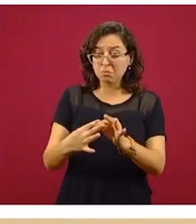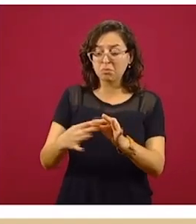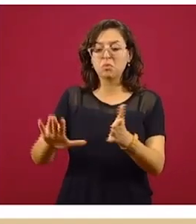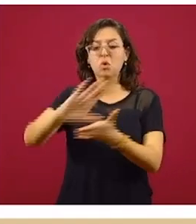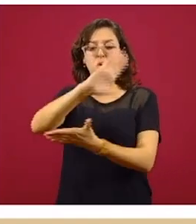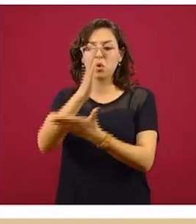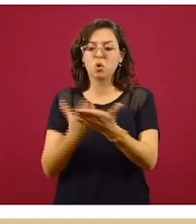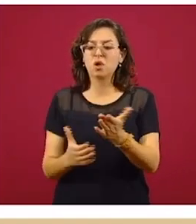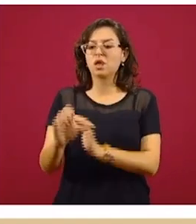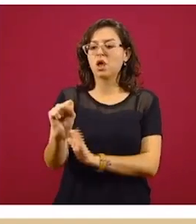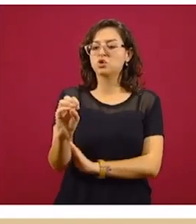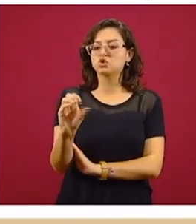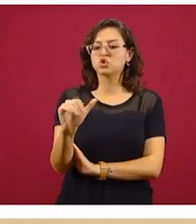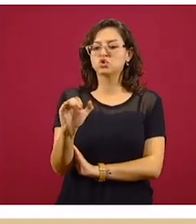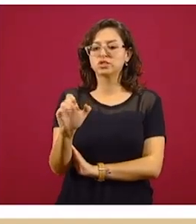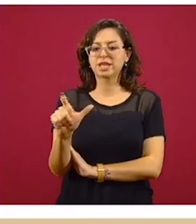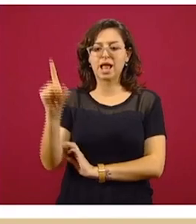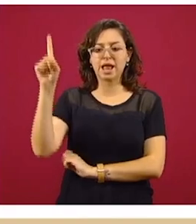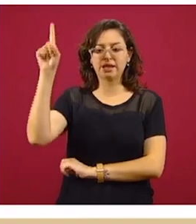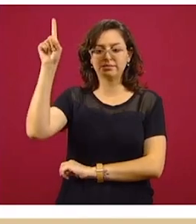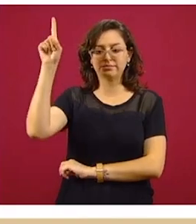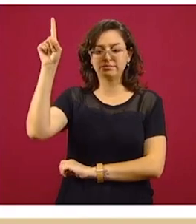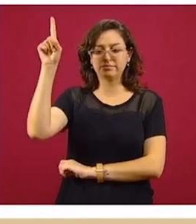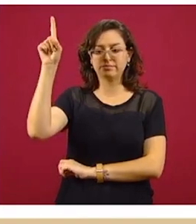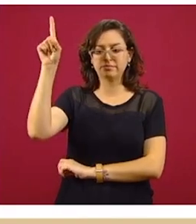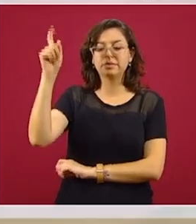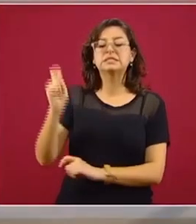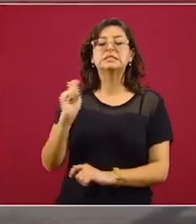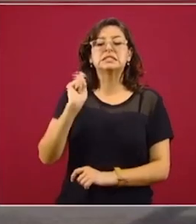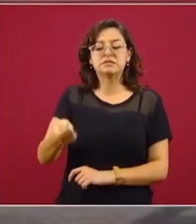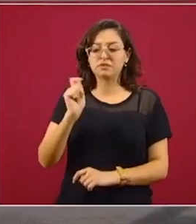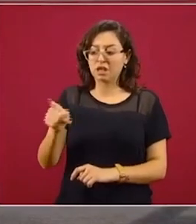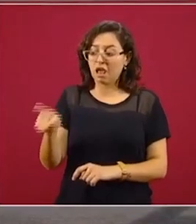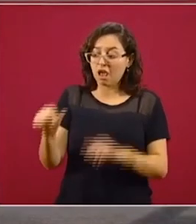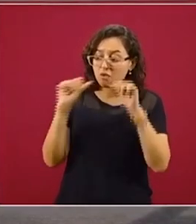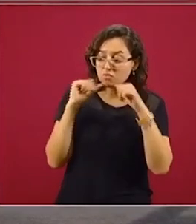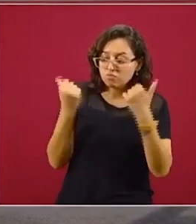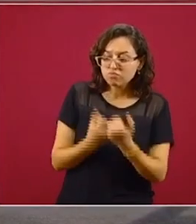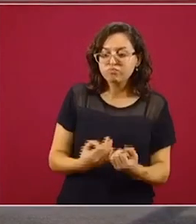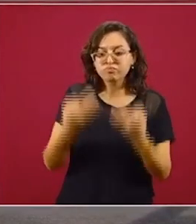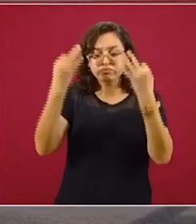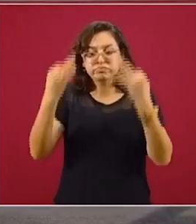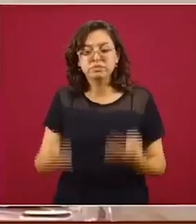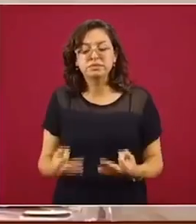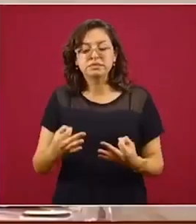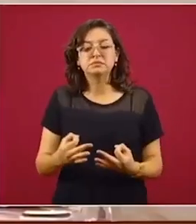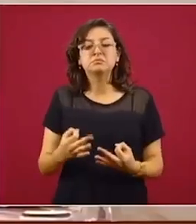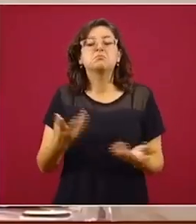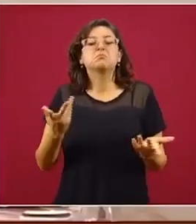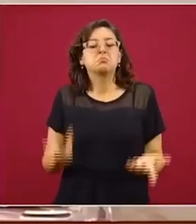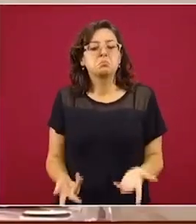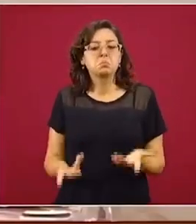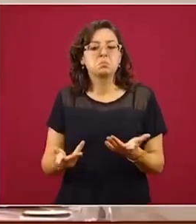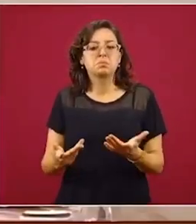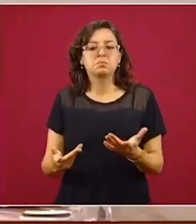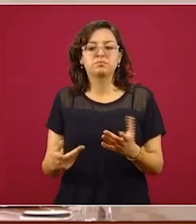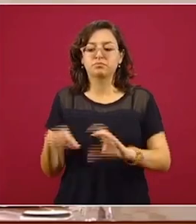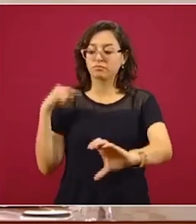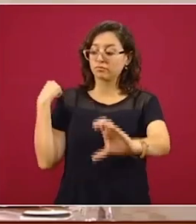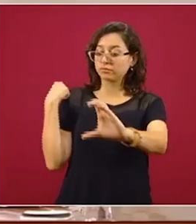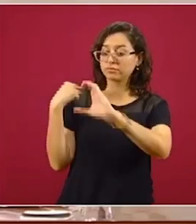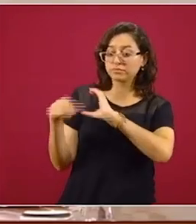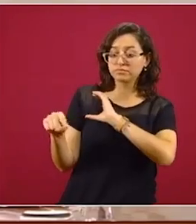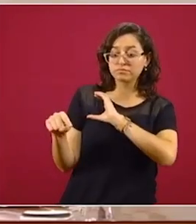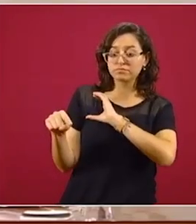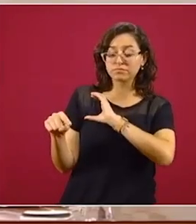mercantil, se obtiene un contrato social que avala la legal existencia de la sociedad, es decir, de